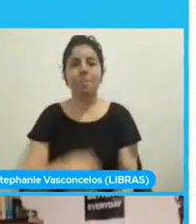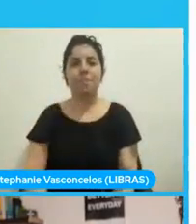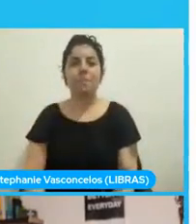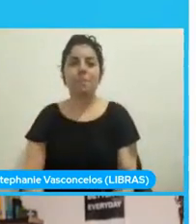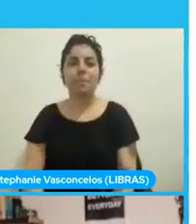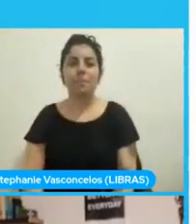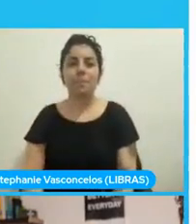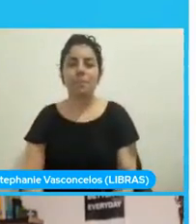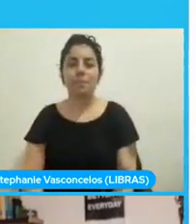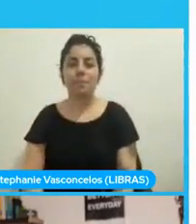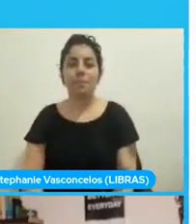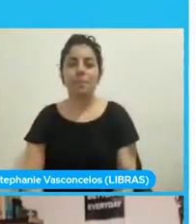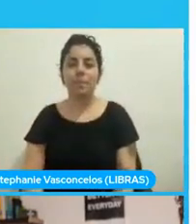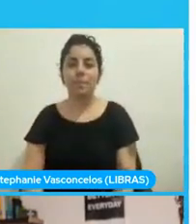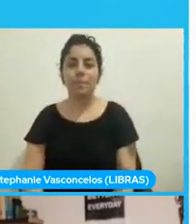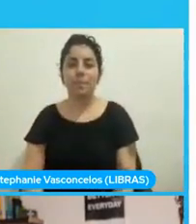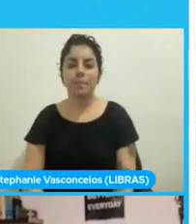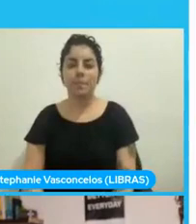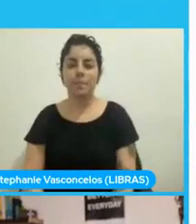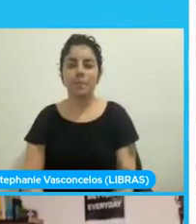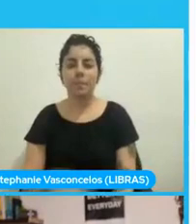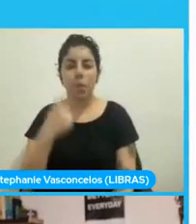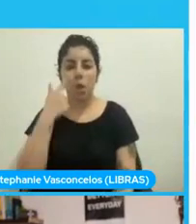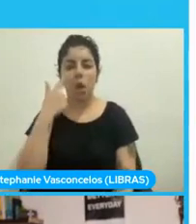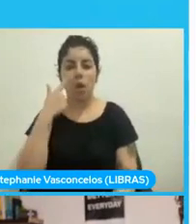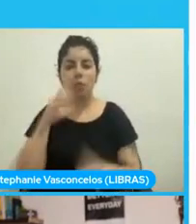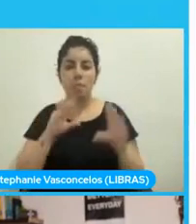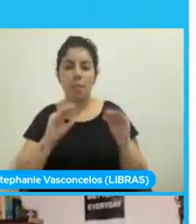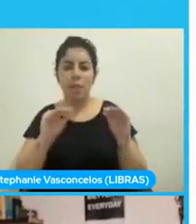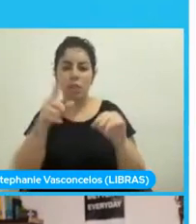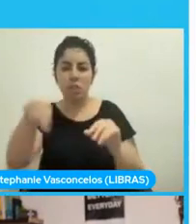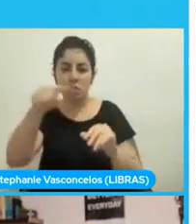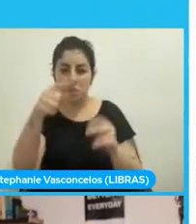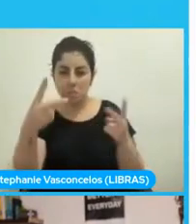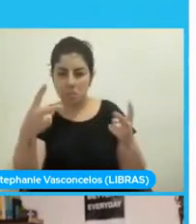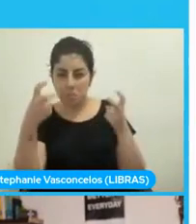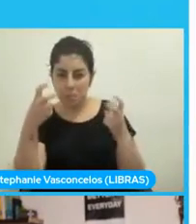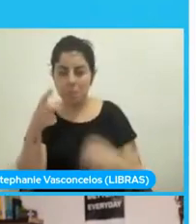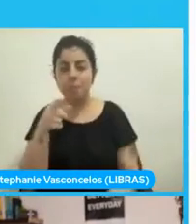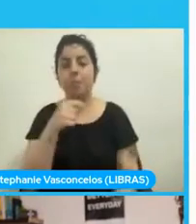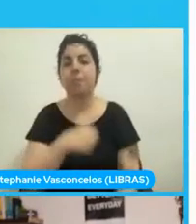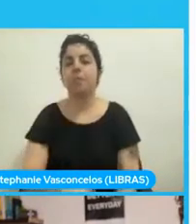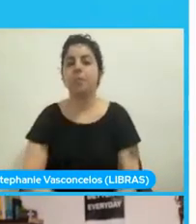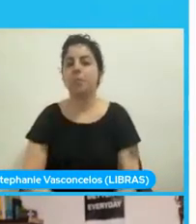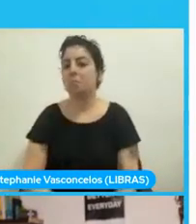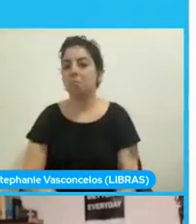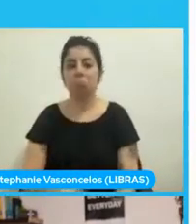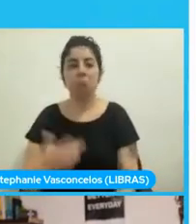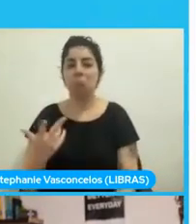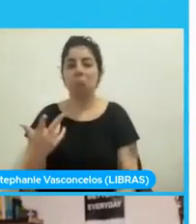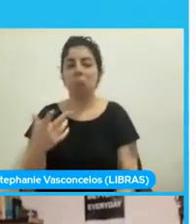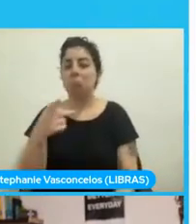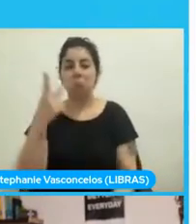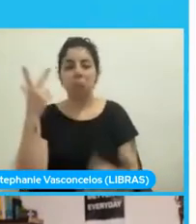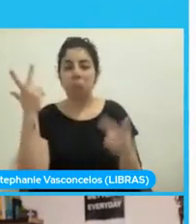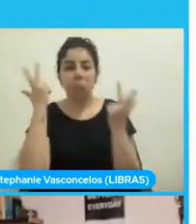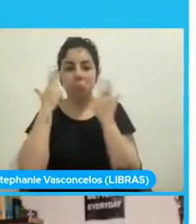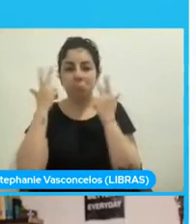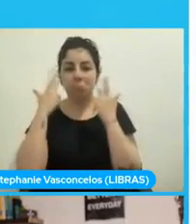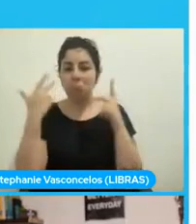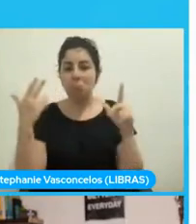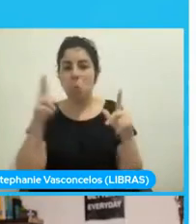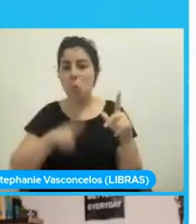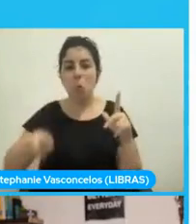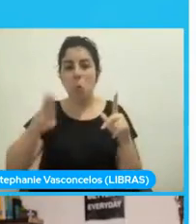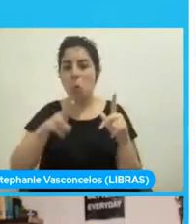de moverme un poco. Estoy moviéndome en la aplicación y pueden ver que la aplicación es usable. O sea, tenemos